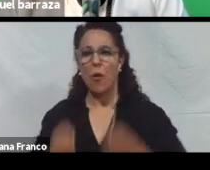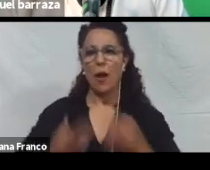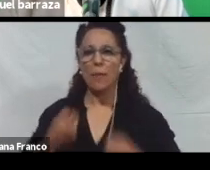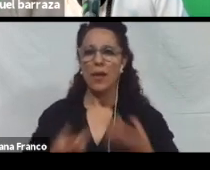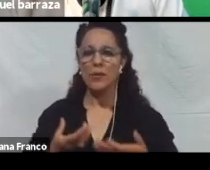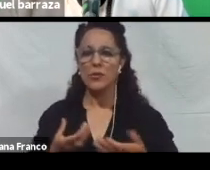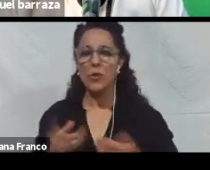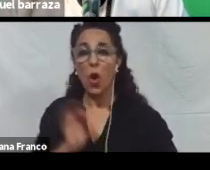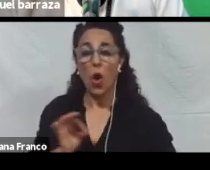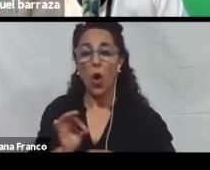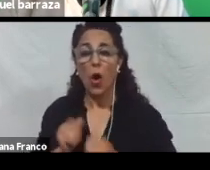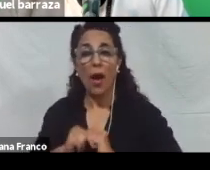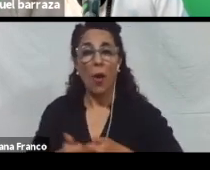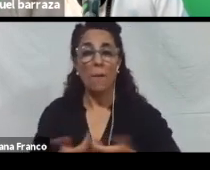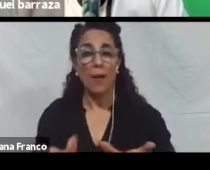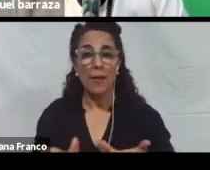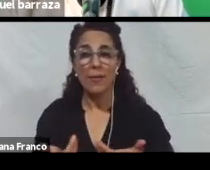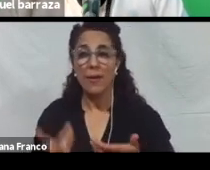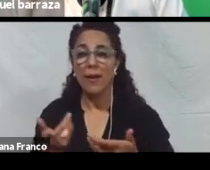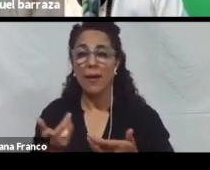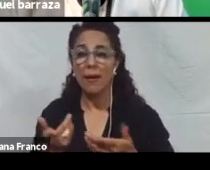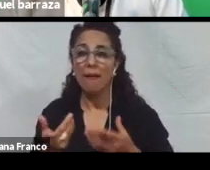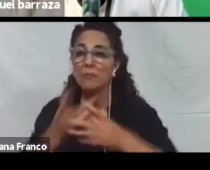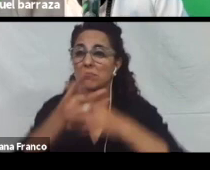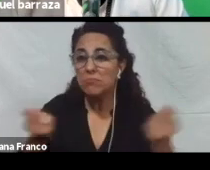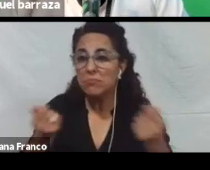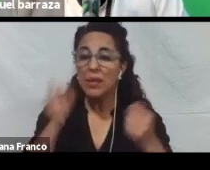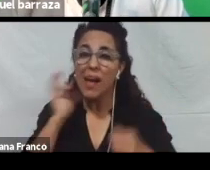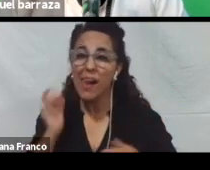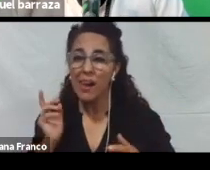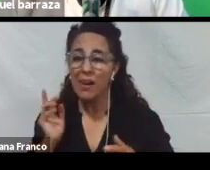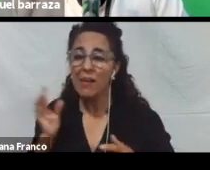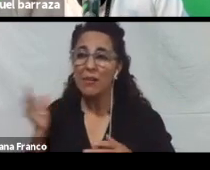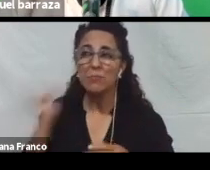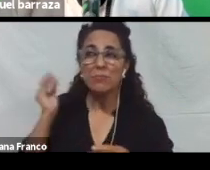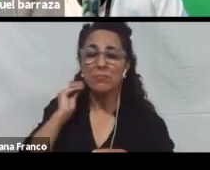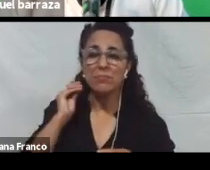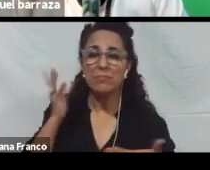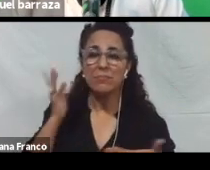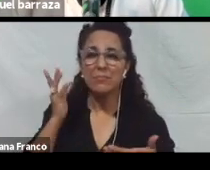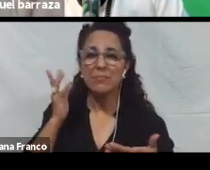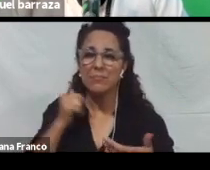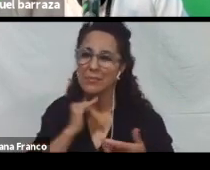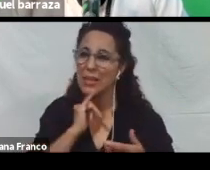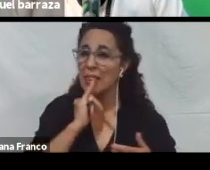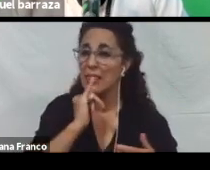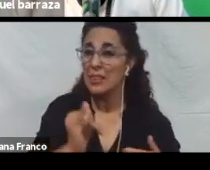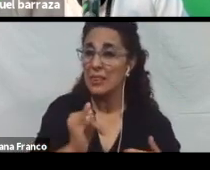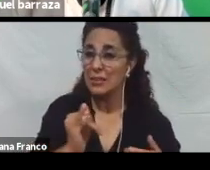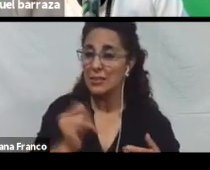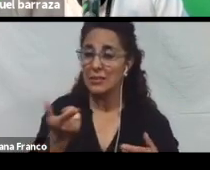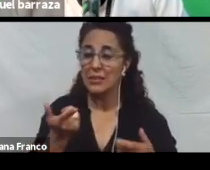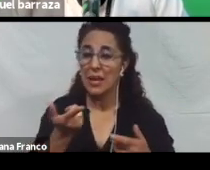Si hay un sonido. Después de un sonido. Yo digo algo. Y entonces. Se entiende el sentido. De mi palabra. Por el sonido.